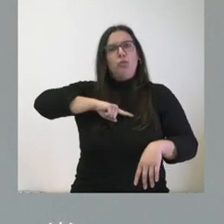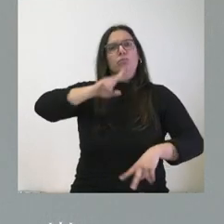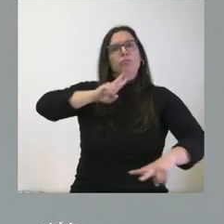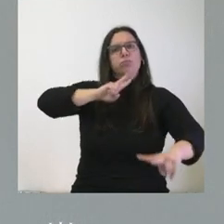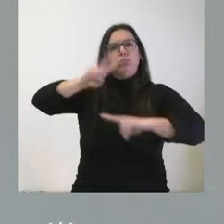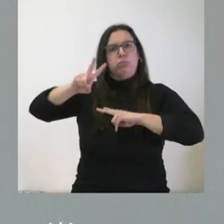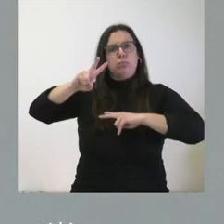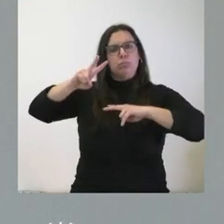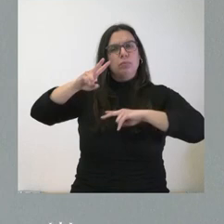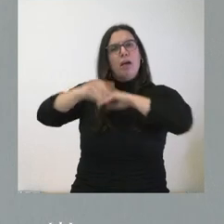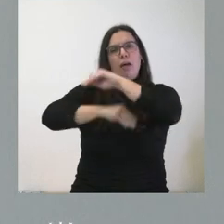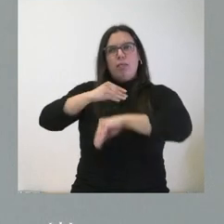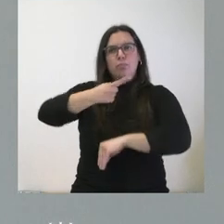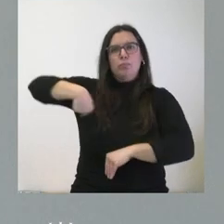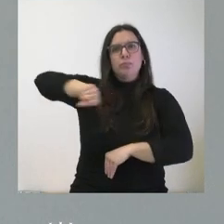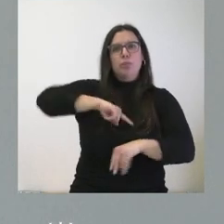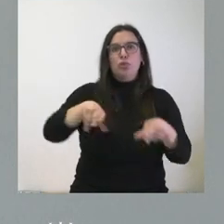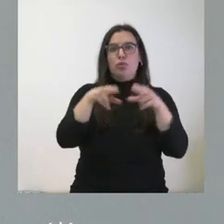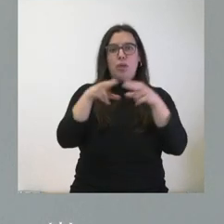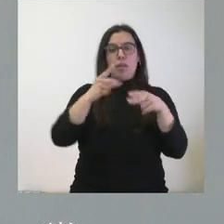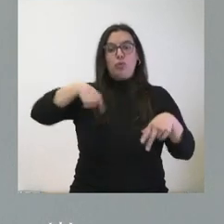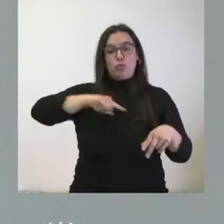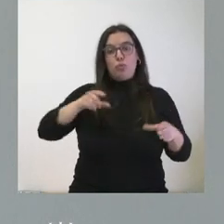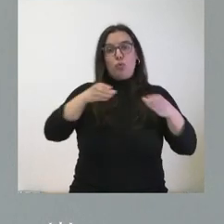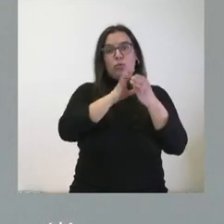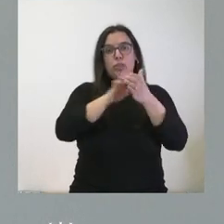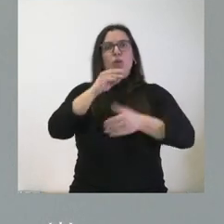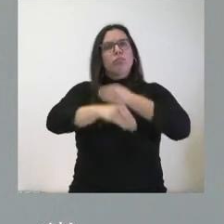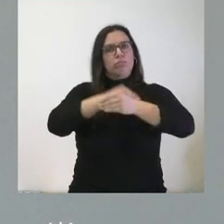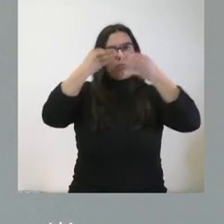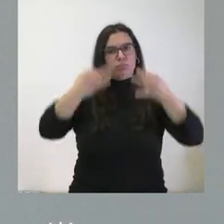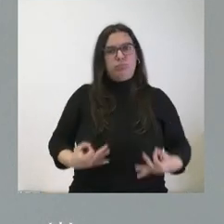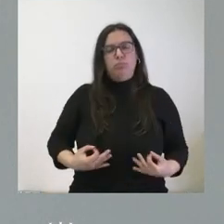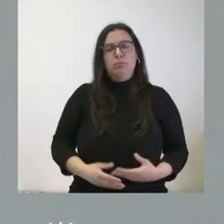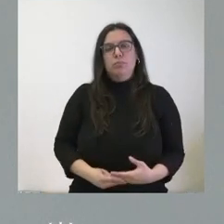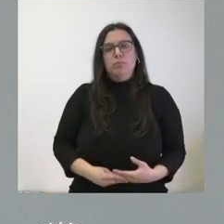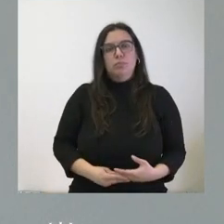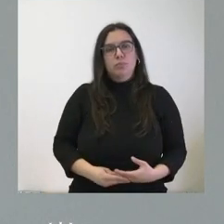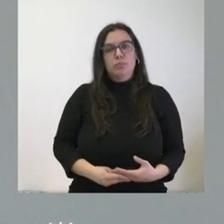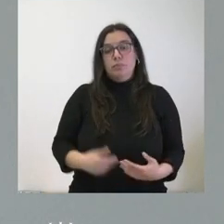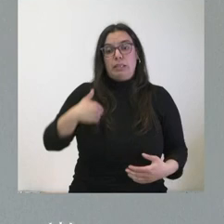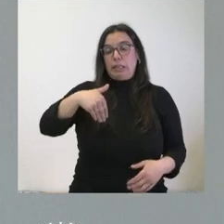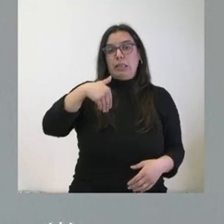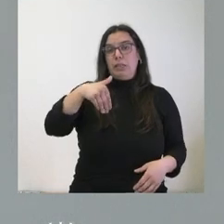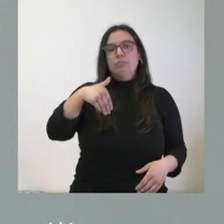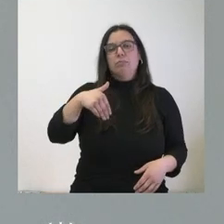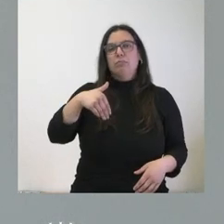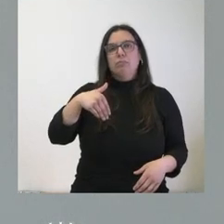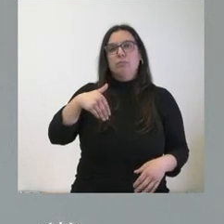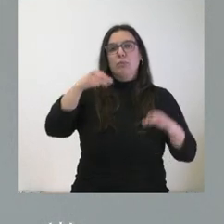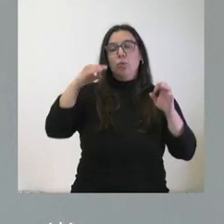como sociedad. Es lo que hacemos desde la Junta de Castilla y León con carácter inmediato y, una vez